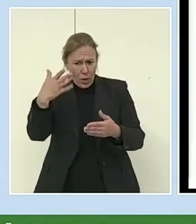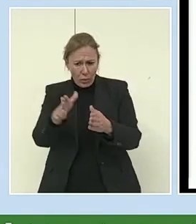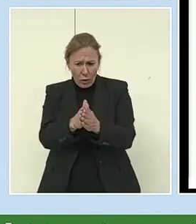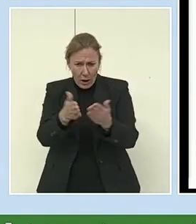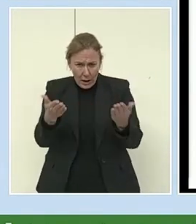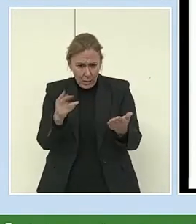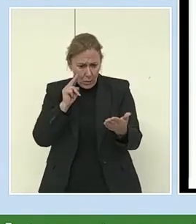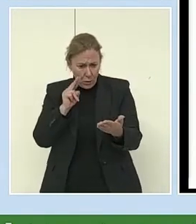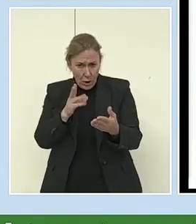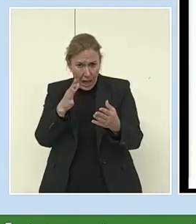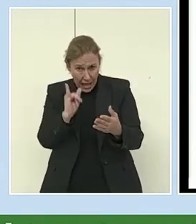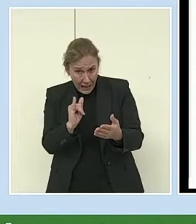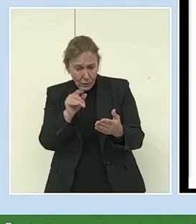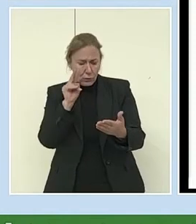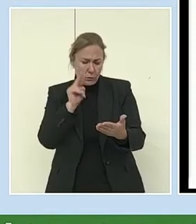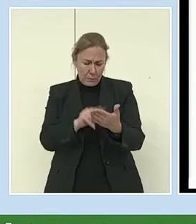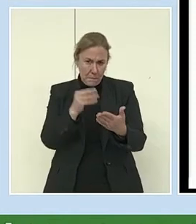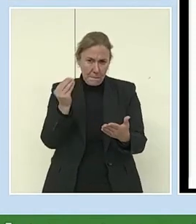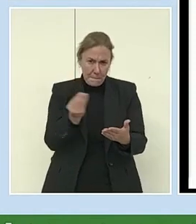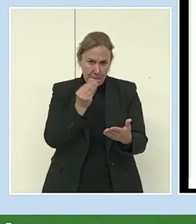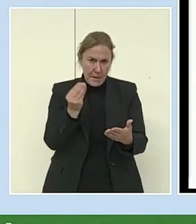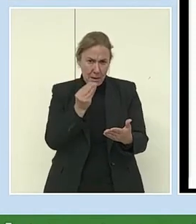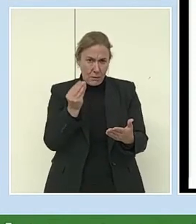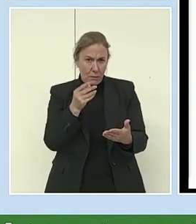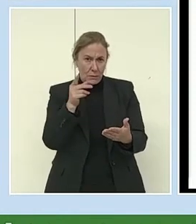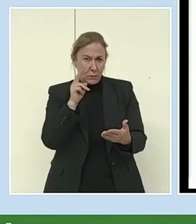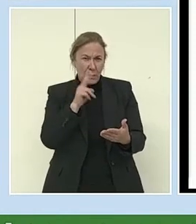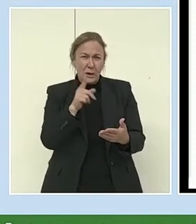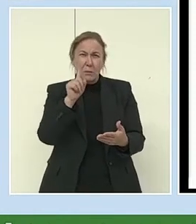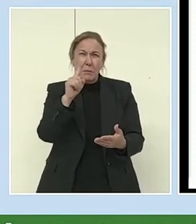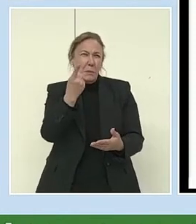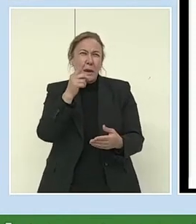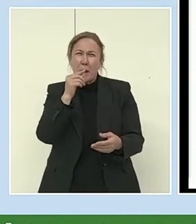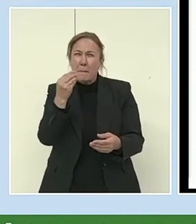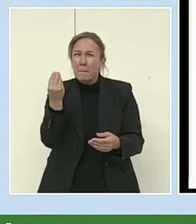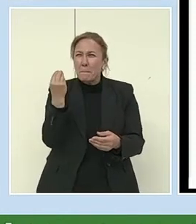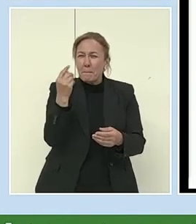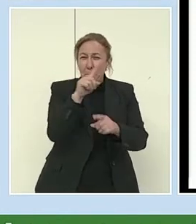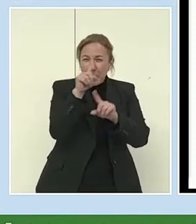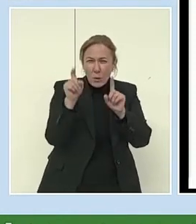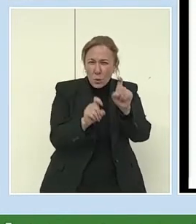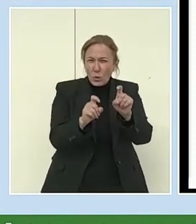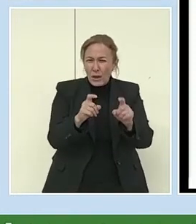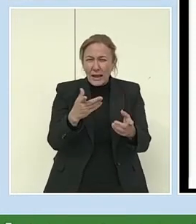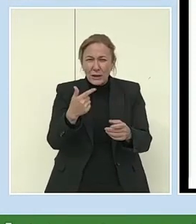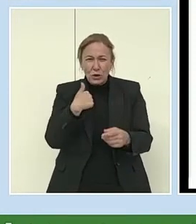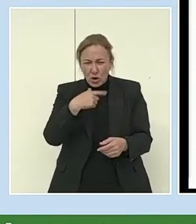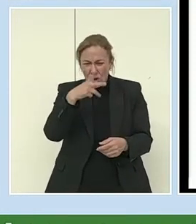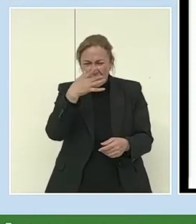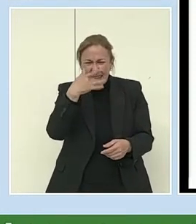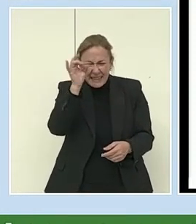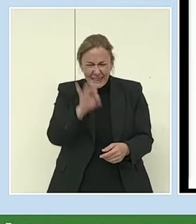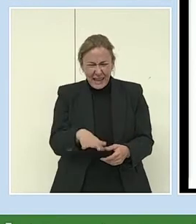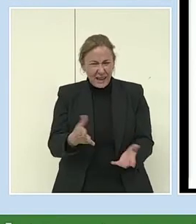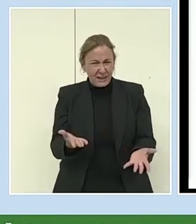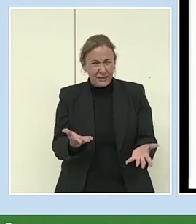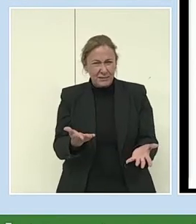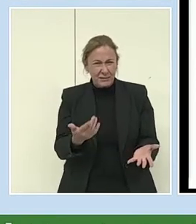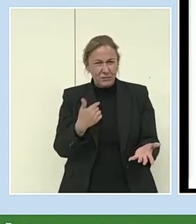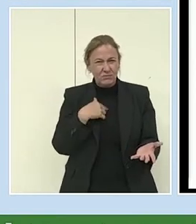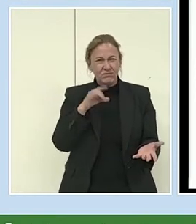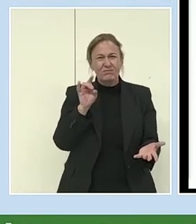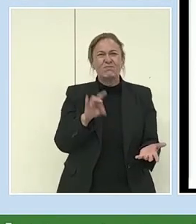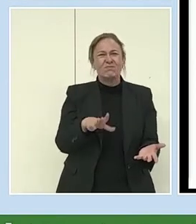van a ver muchísimo mejor. En la que la primera pregunta es ¿quién soy yo? Ojo, vamos fuerte. Porque esto a una